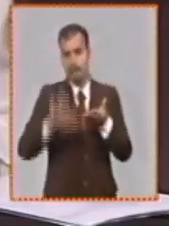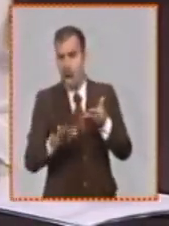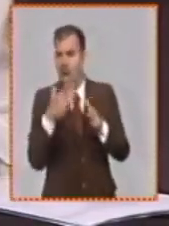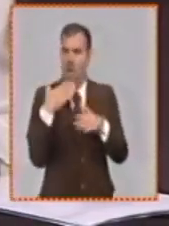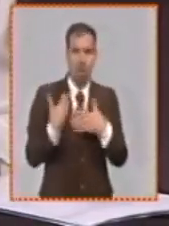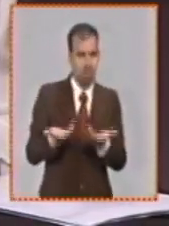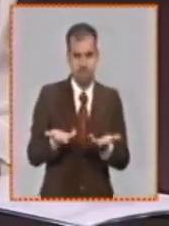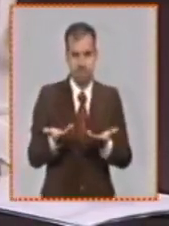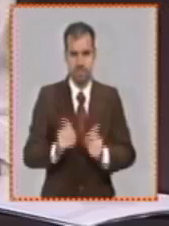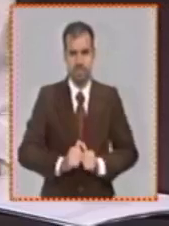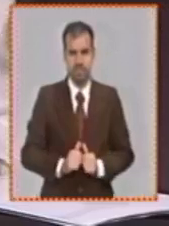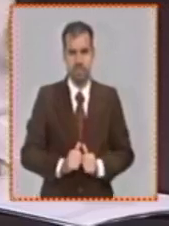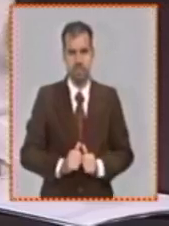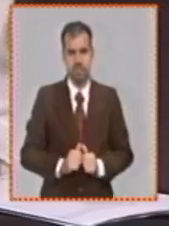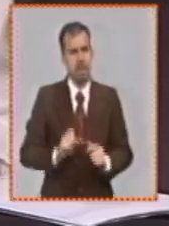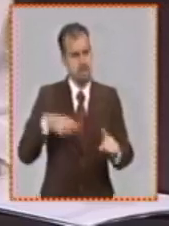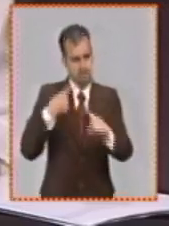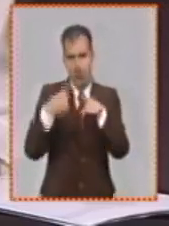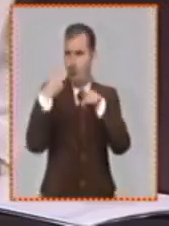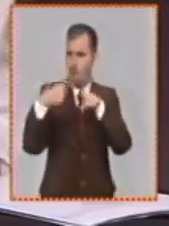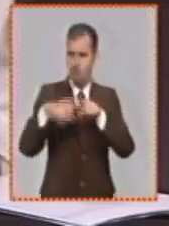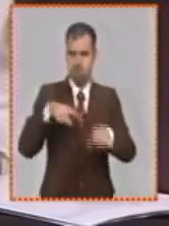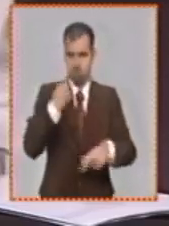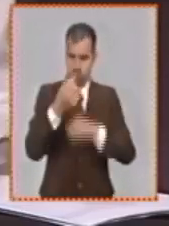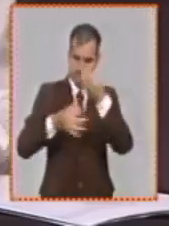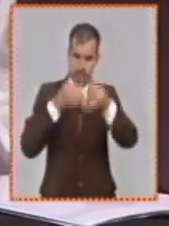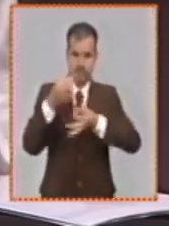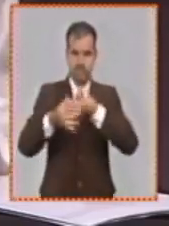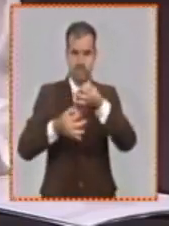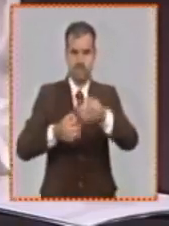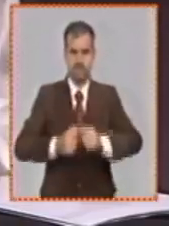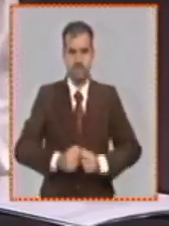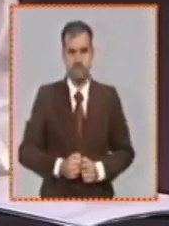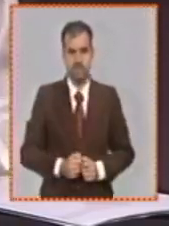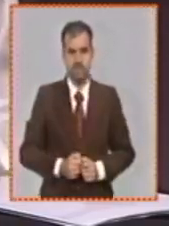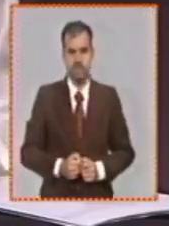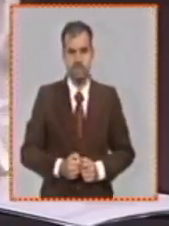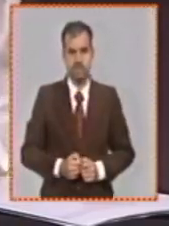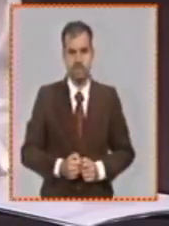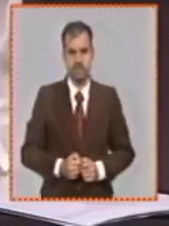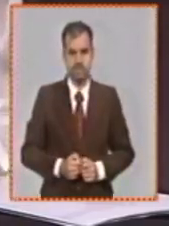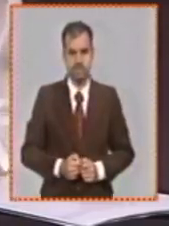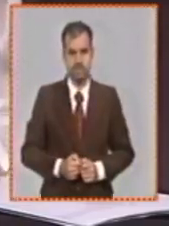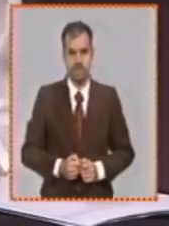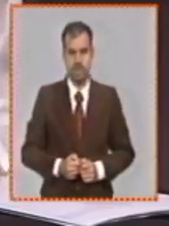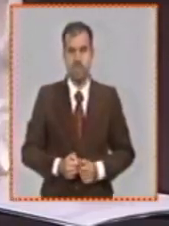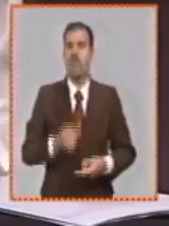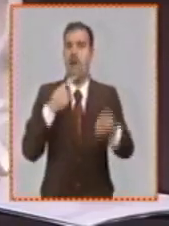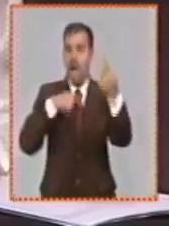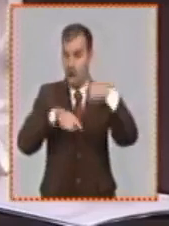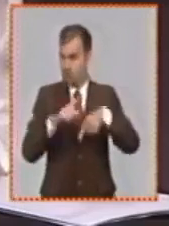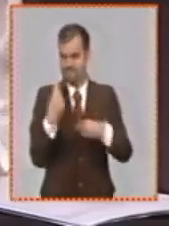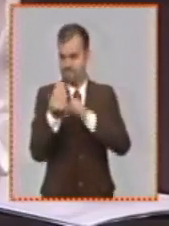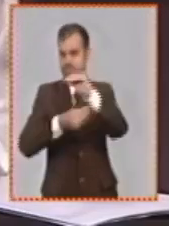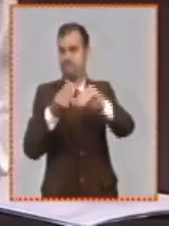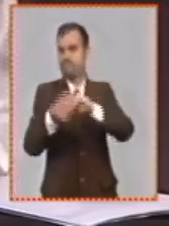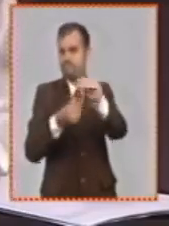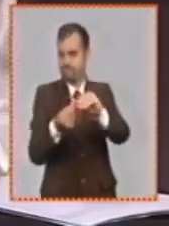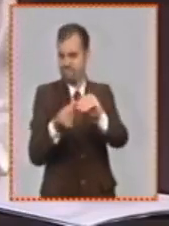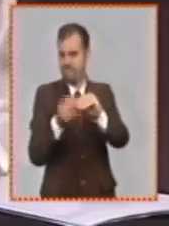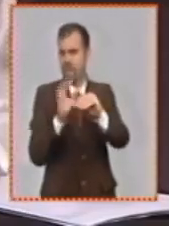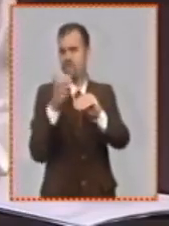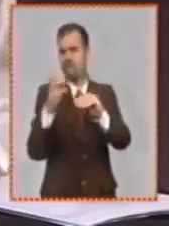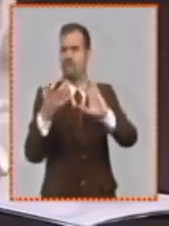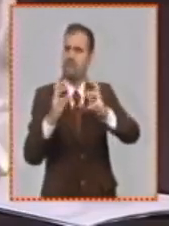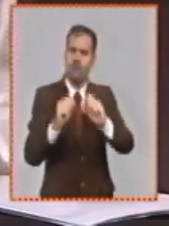de base para su formación. Y otros principios que estaremos comentando. Lo que ocurre es una actualización de las nomenclaturas que corresponden a estas